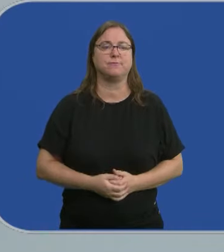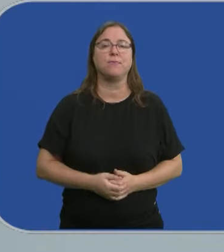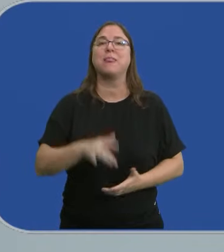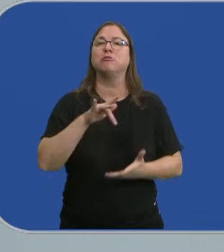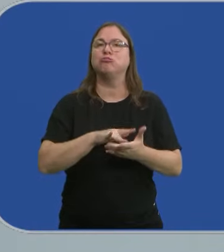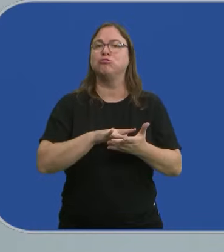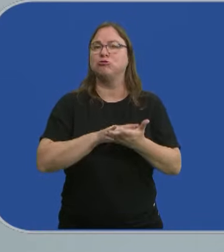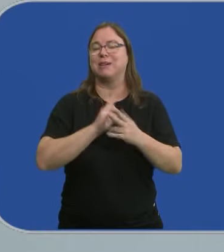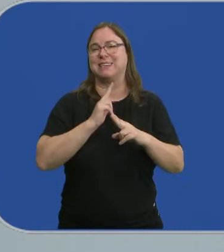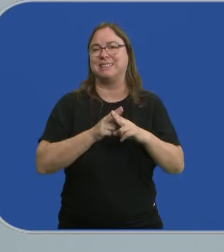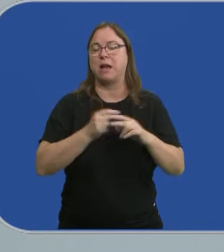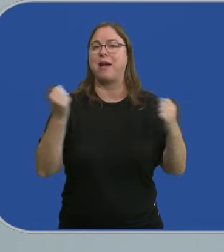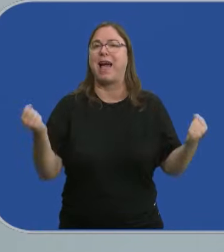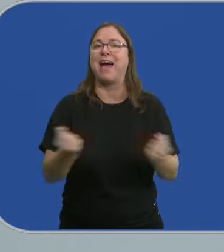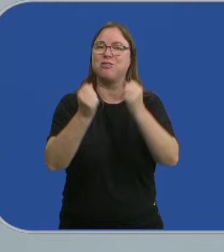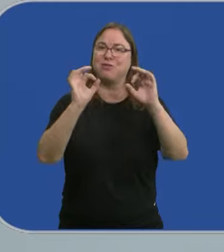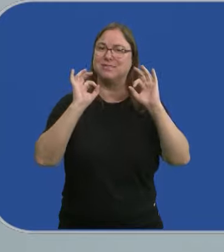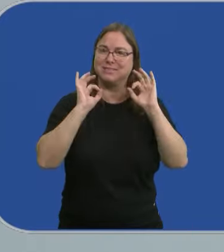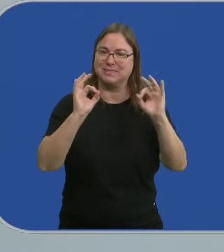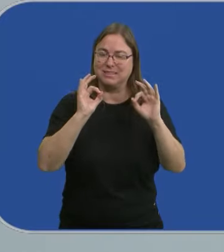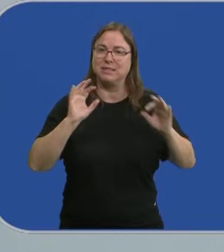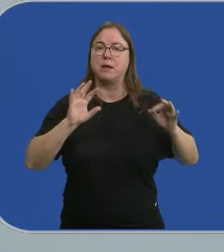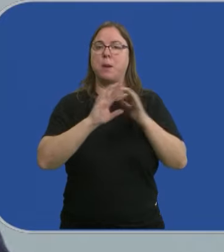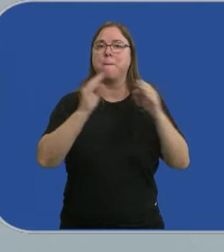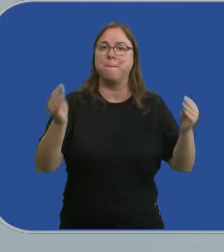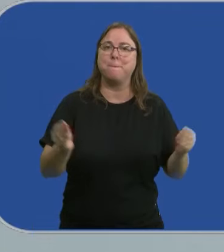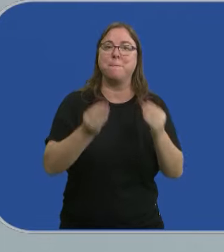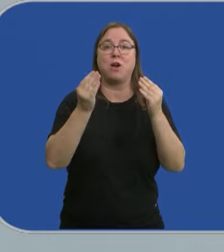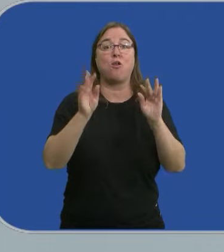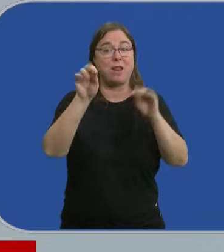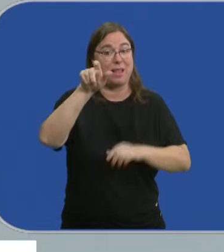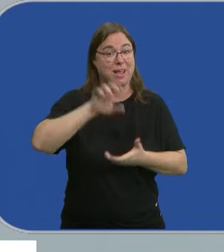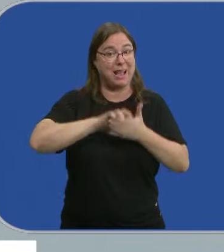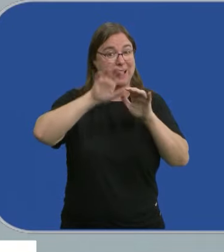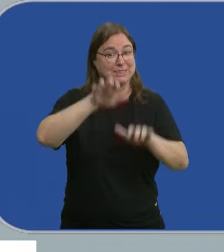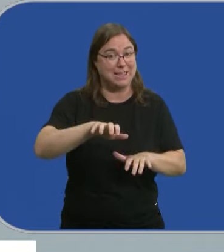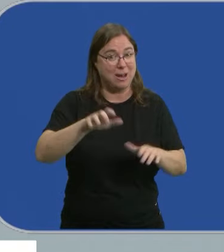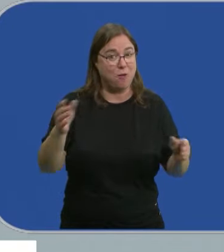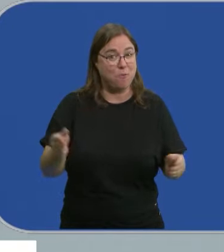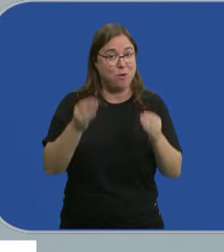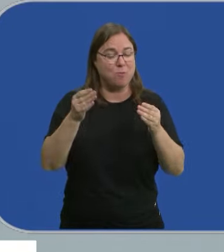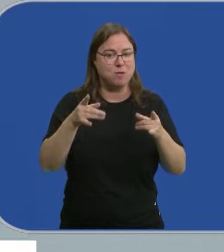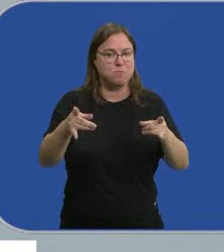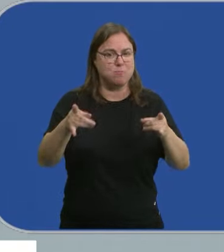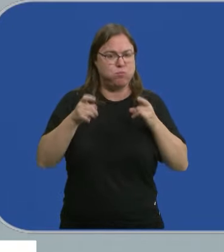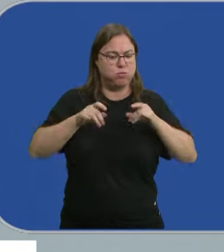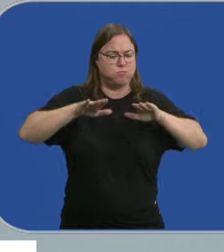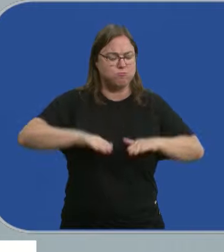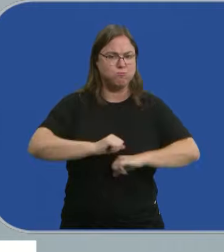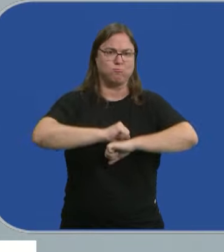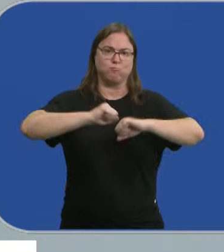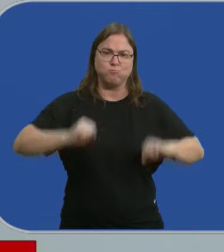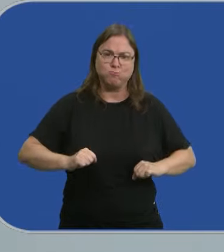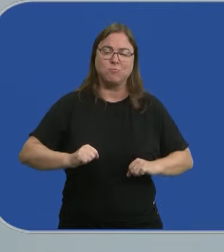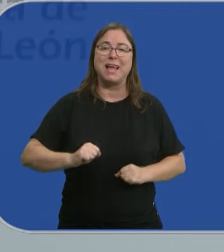Estamos hablando de acciones específicas que tienen que ver con la mejora de la capacidad de Castilla y León de consolidar, de atraer, de